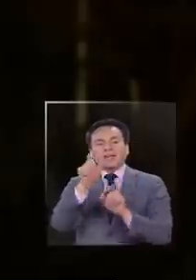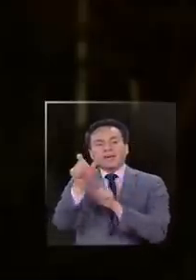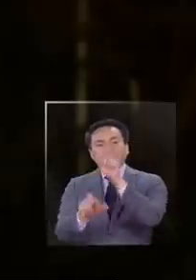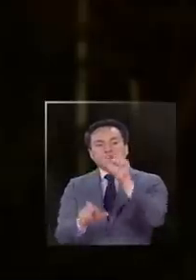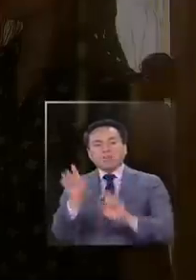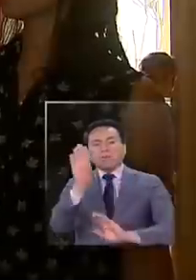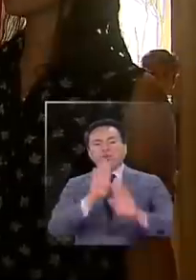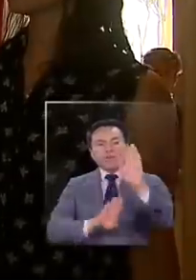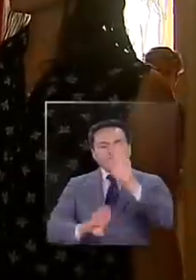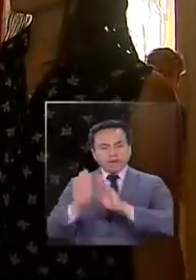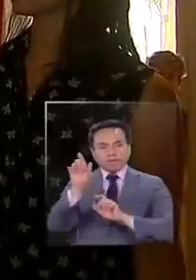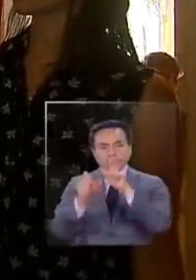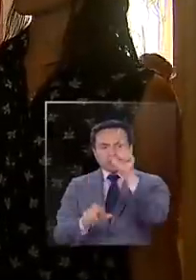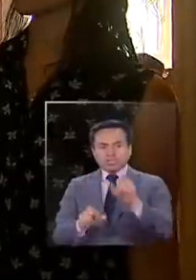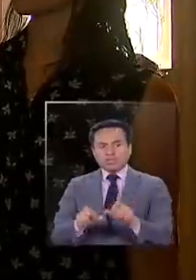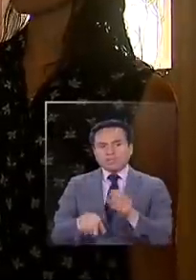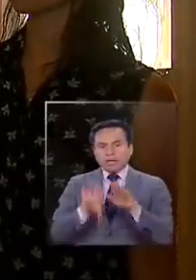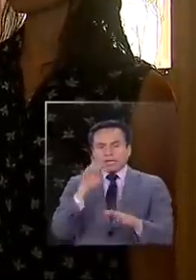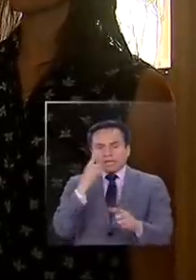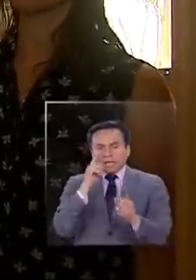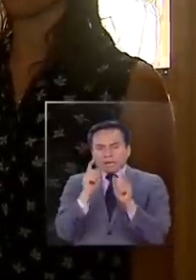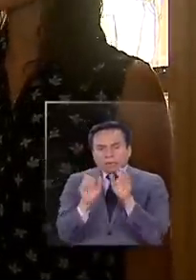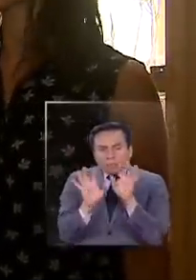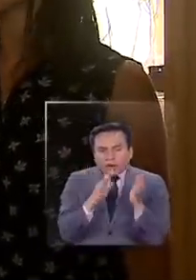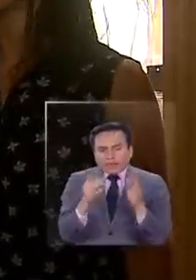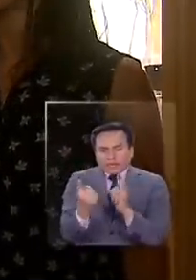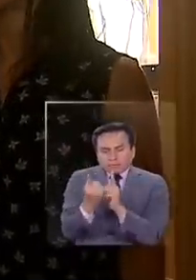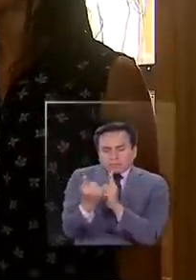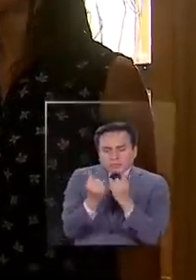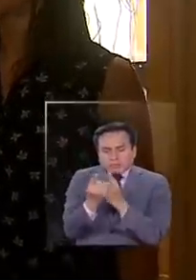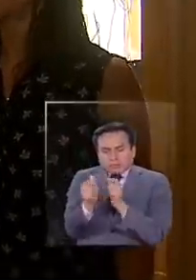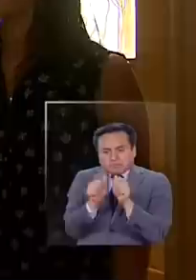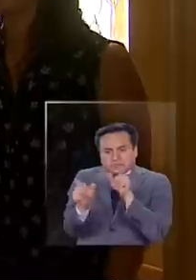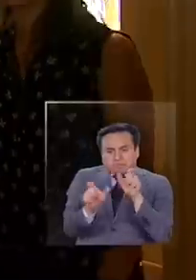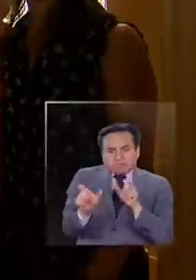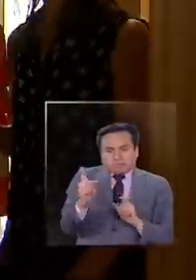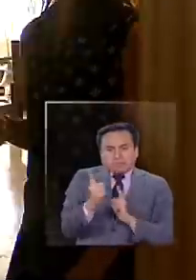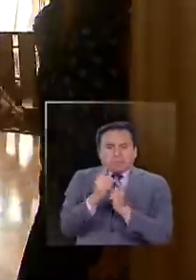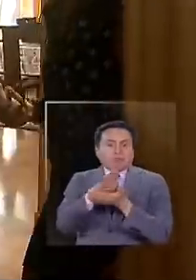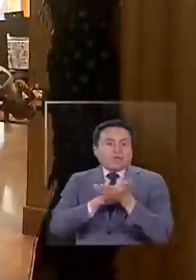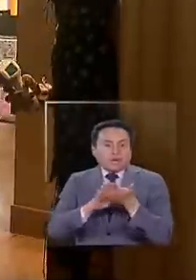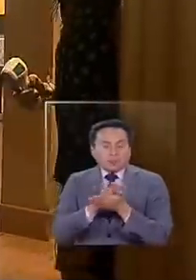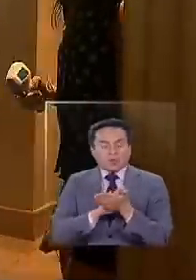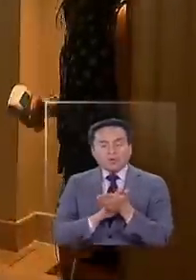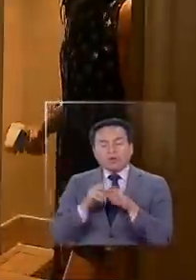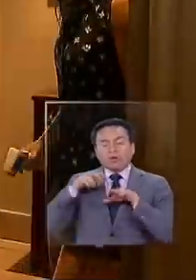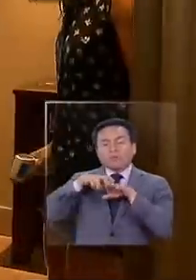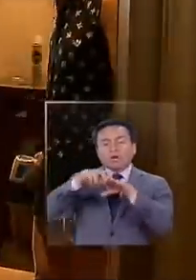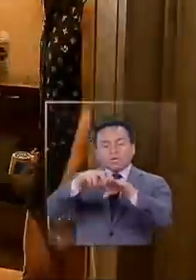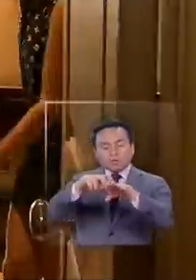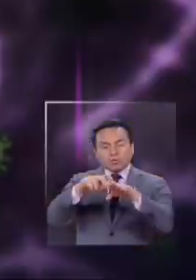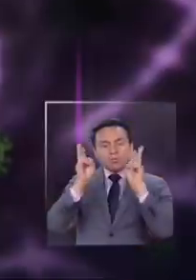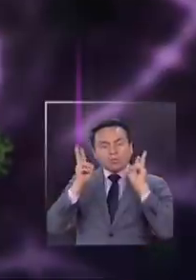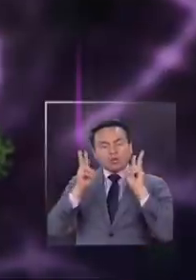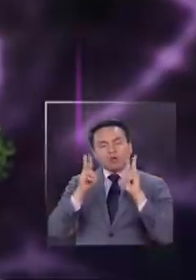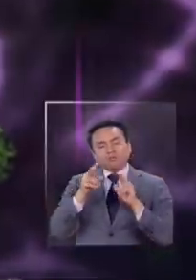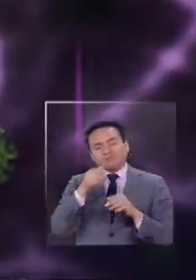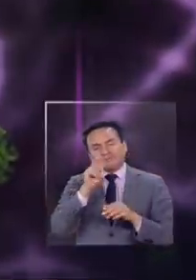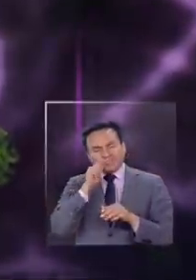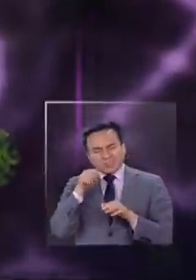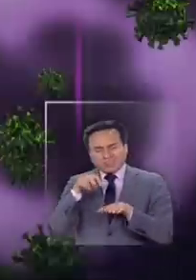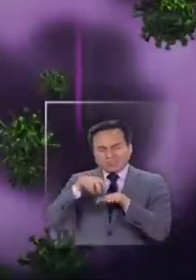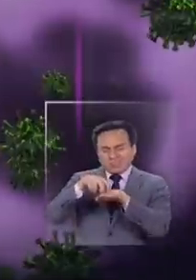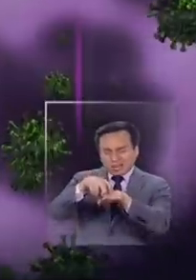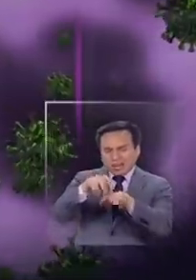personas que tienen más probabilidad de interacción con otros, como es, por ejemplo, viajar en transporte público, aun